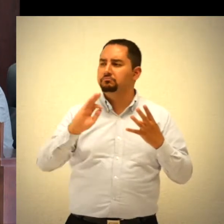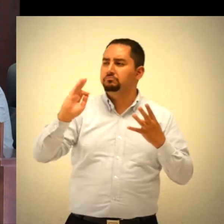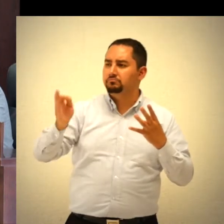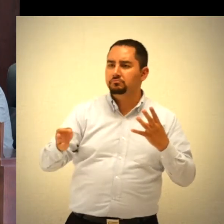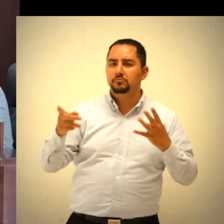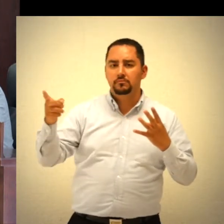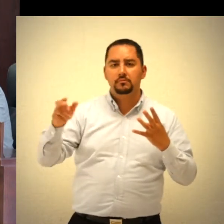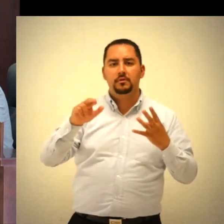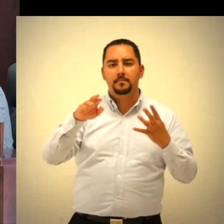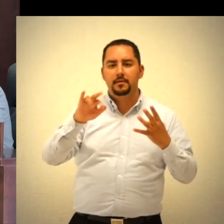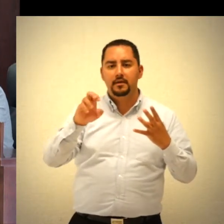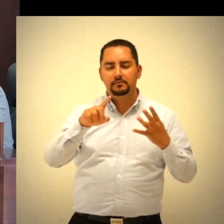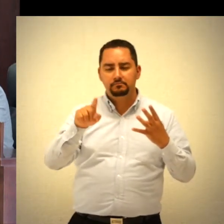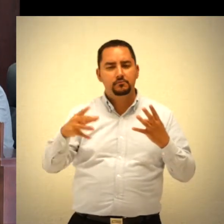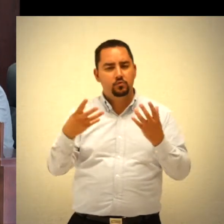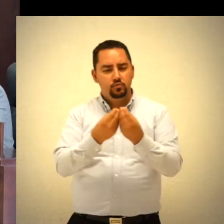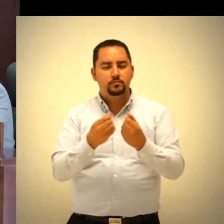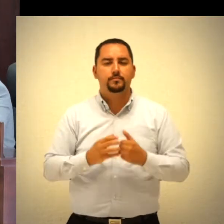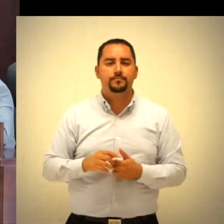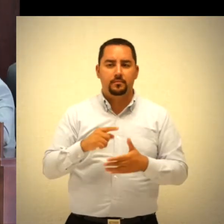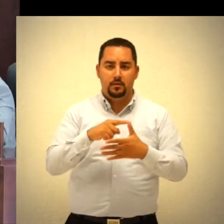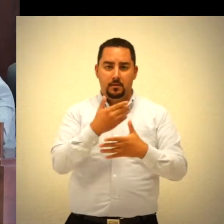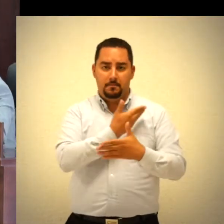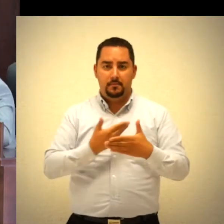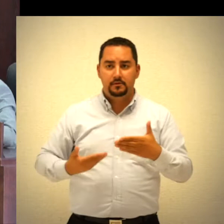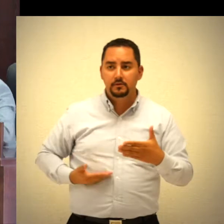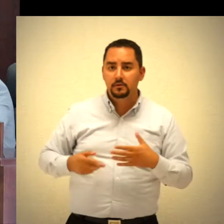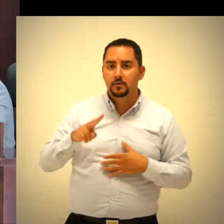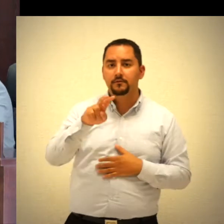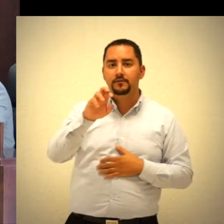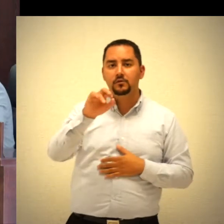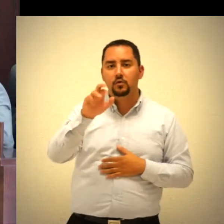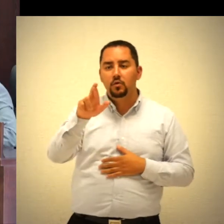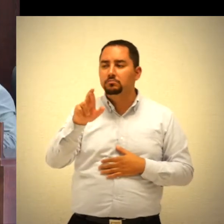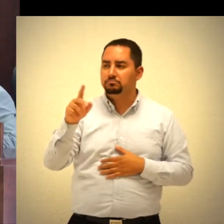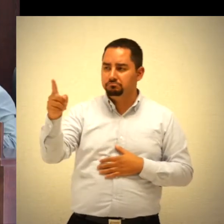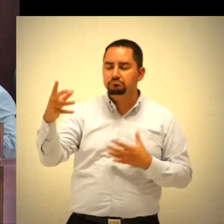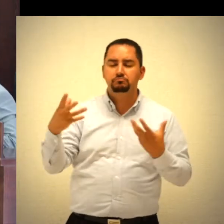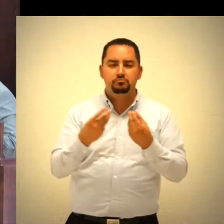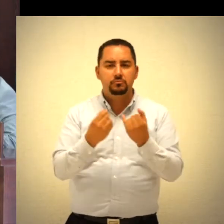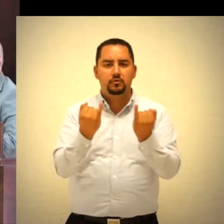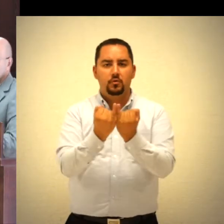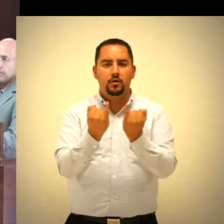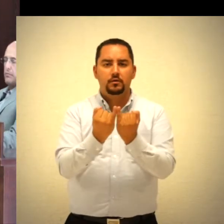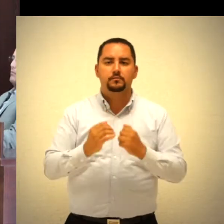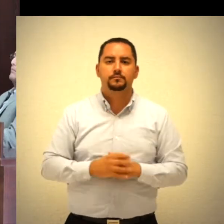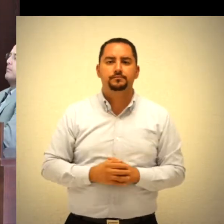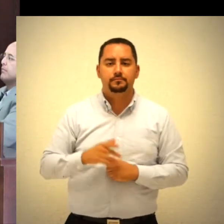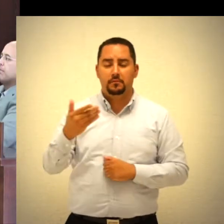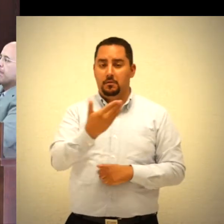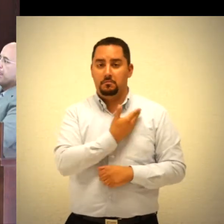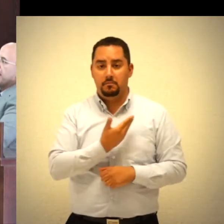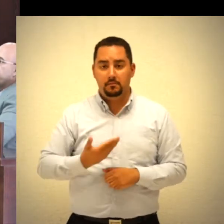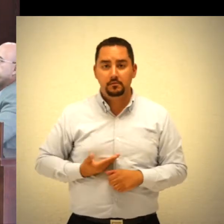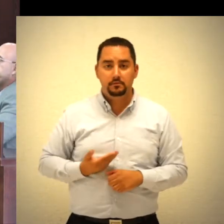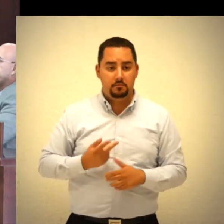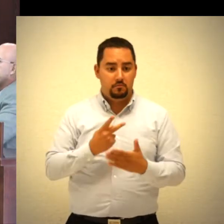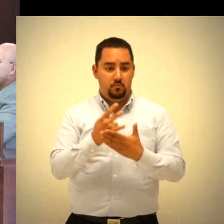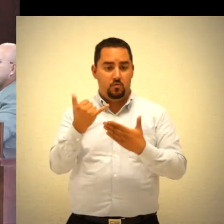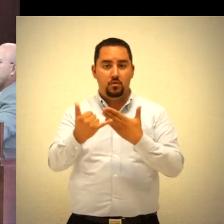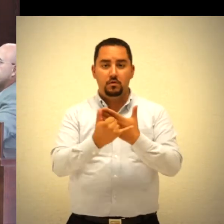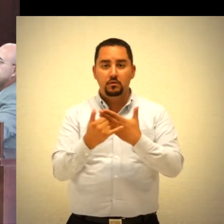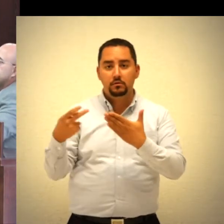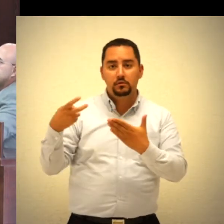magistrado Ramírez Salcedo. Magistrado presidente Víctor Yuri Zapata Leos. Con la propuesta. Magistrado presidente, el proyecto